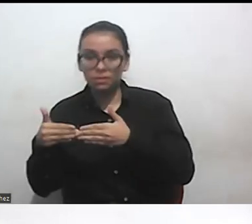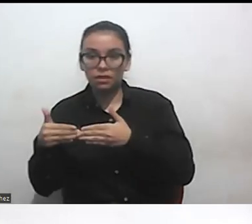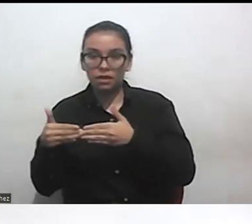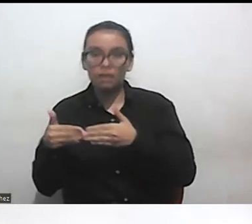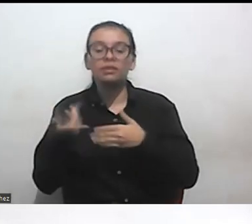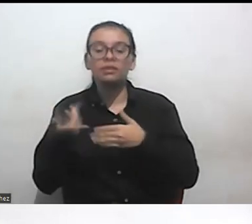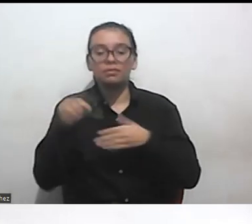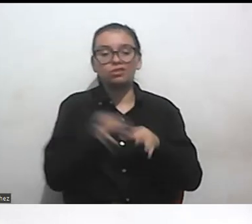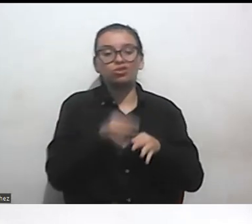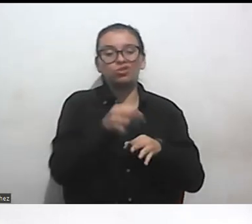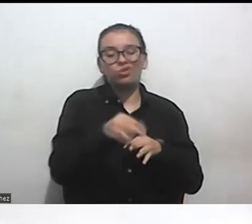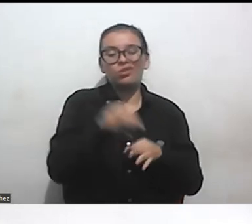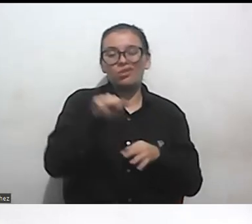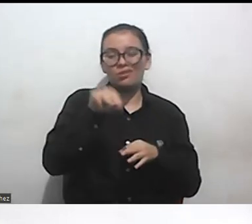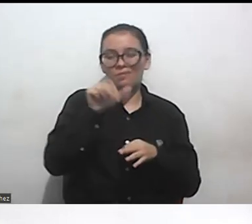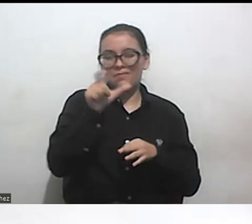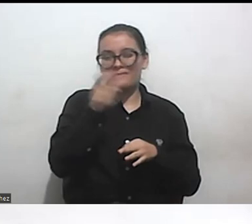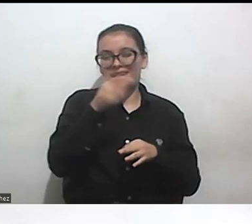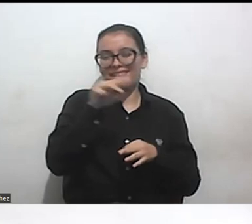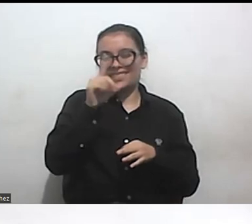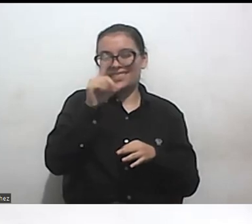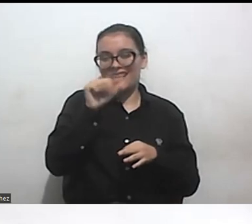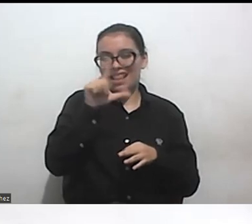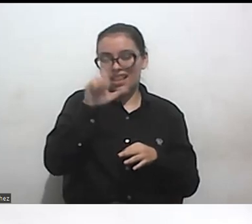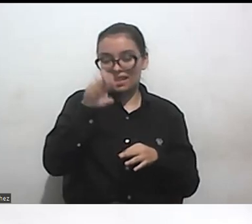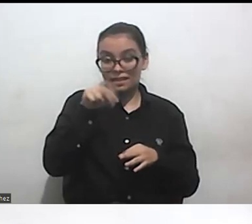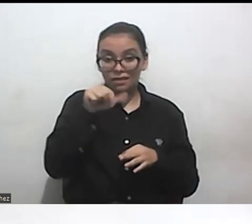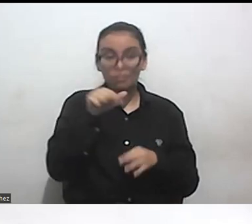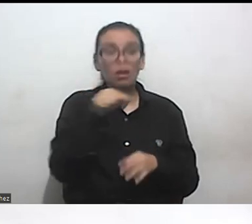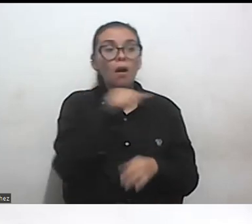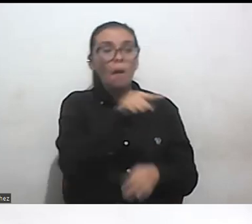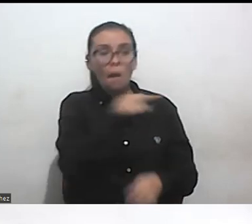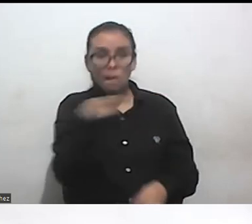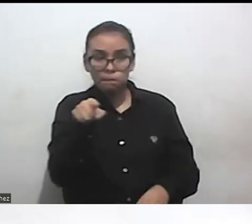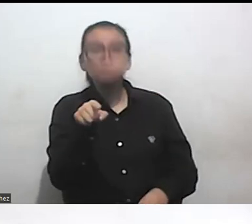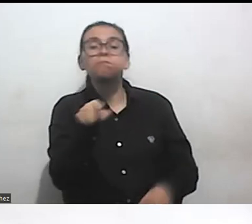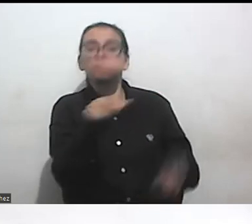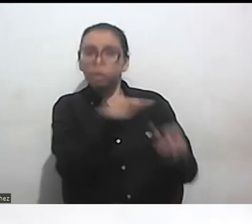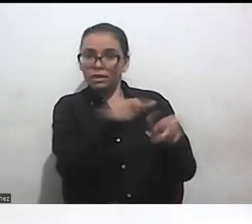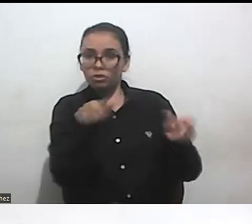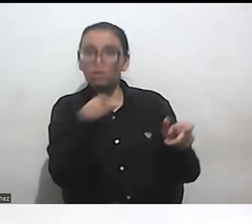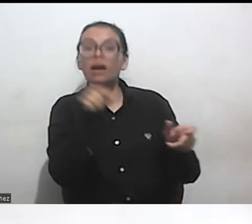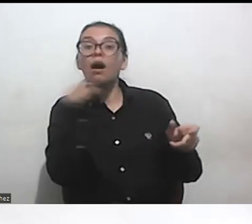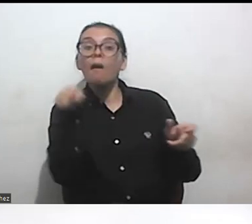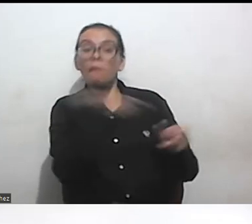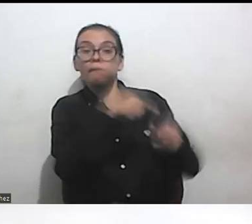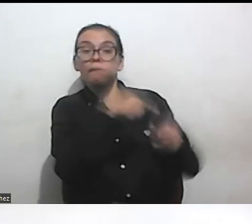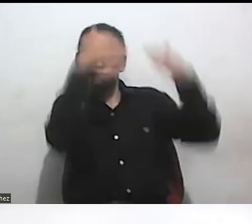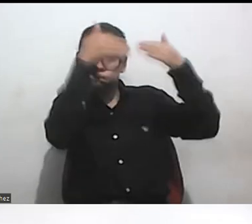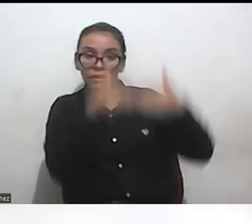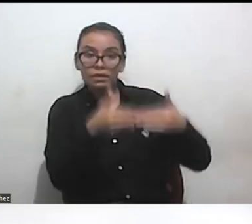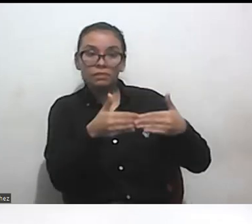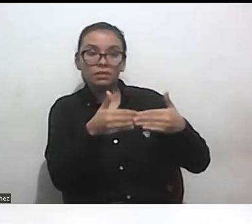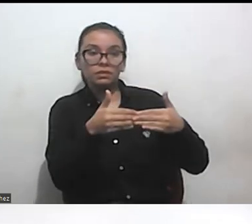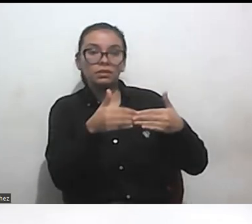Magdalena hay un gran sinnúmero de personas en condición de discapacidad durmiendo